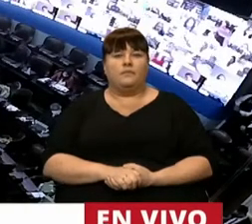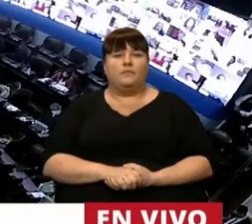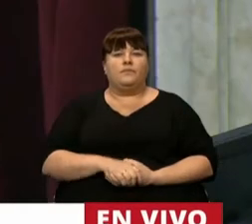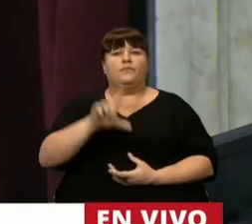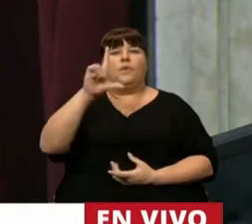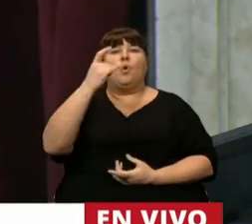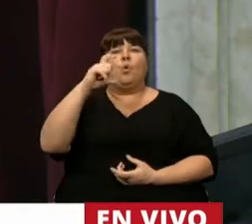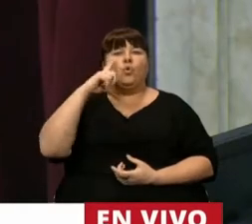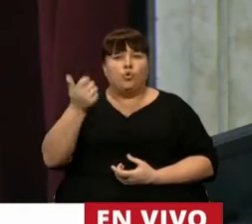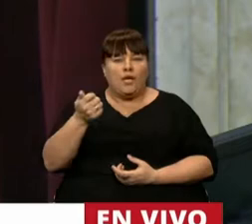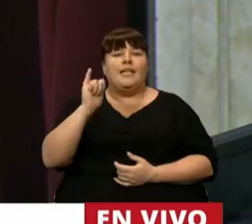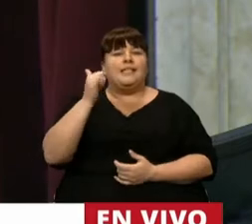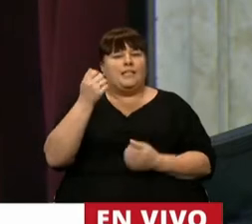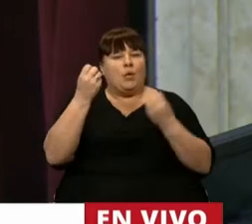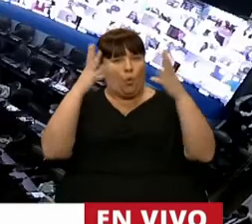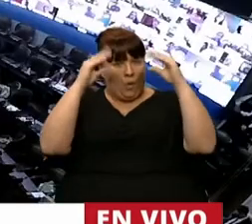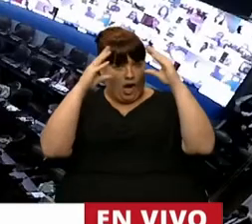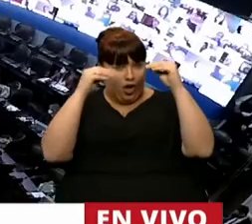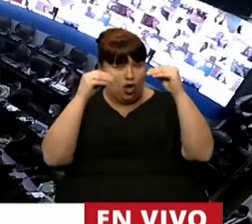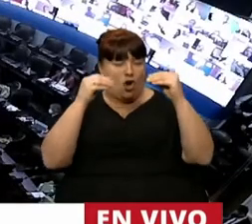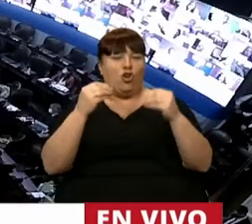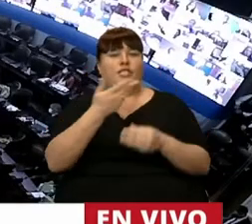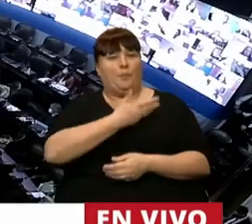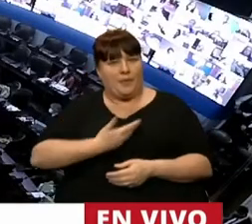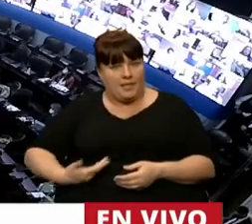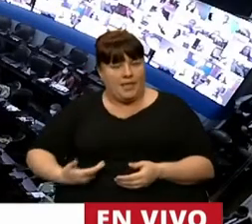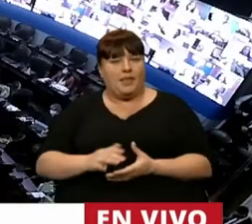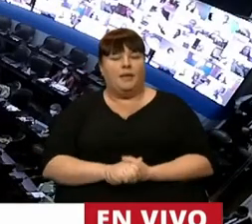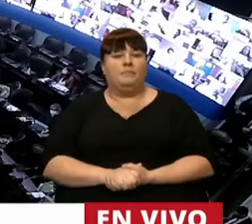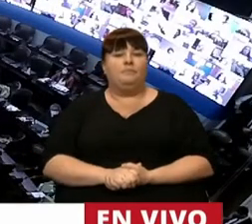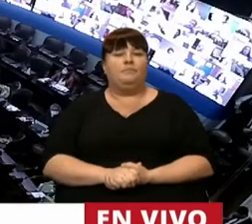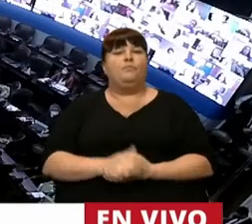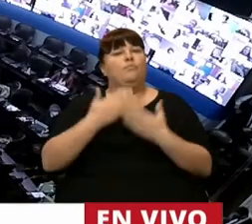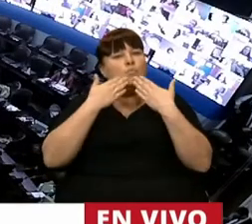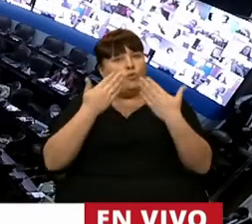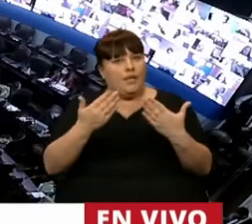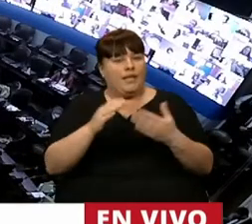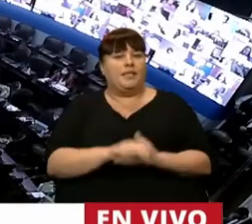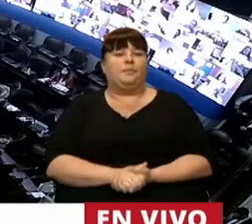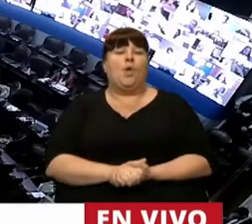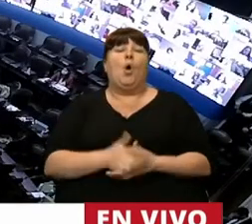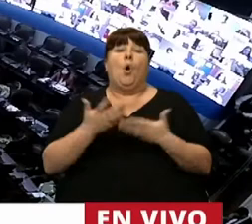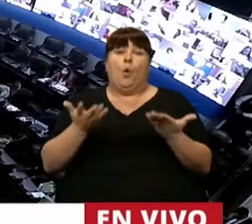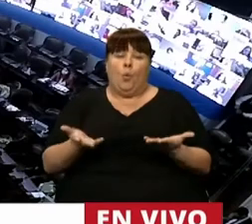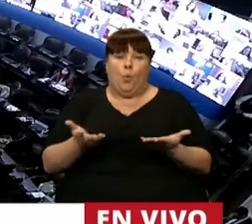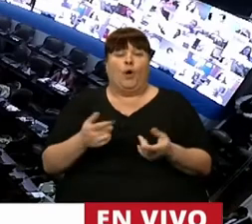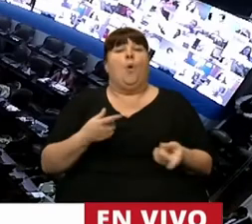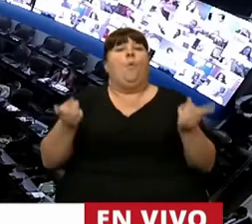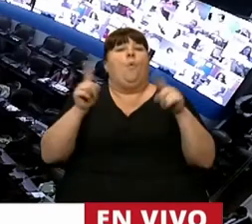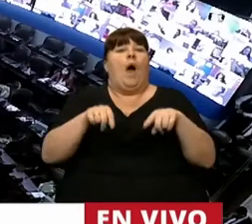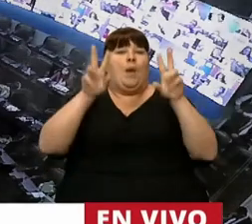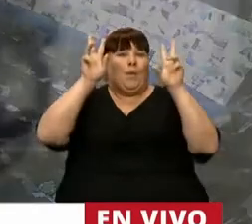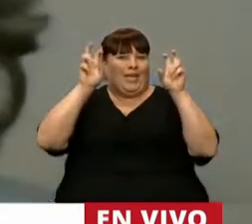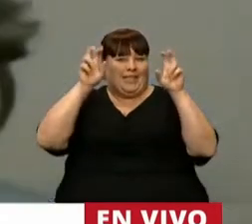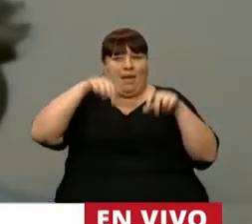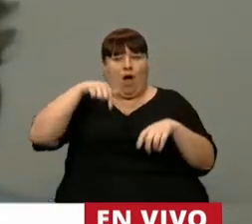Lucía. Sí, buenas noches. Buenas noches, señora presidenta. Muchas gracias. Bueno, vamos a retomar el tema que